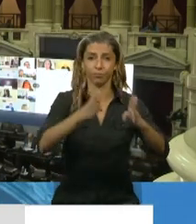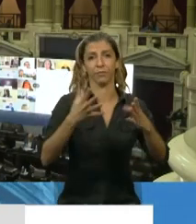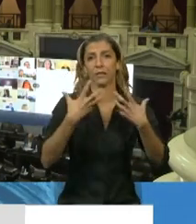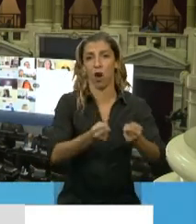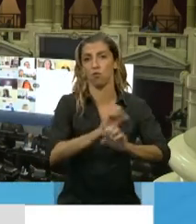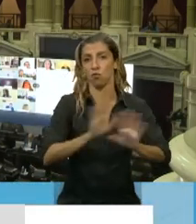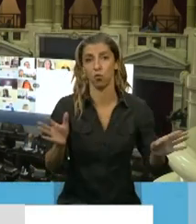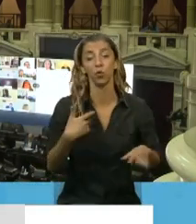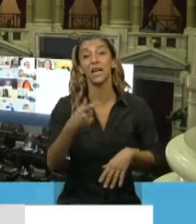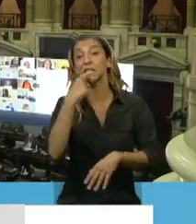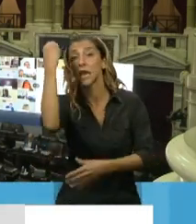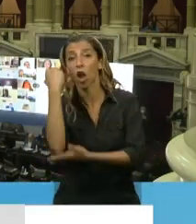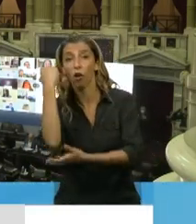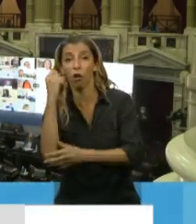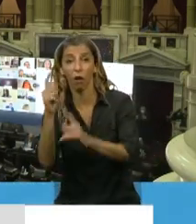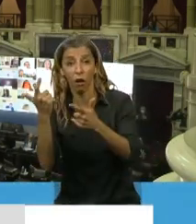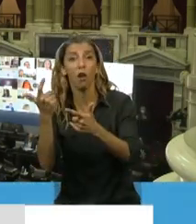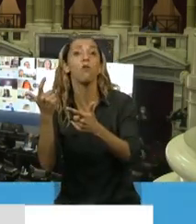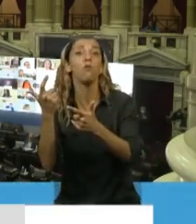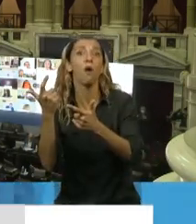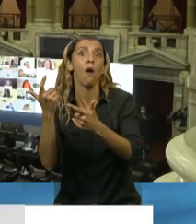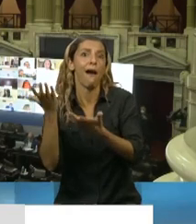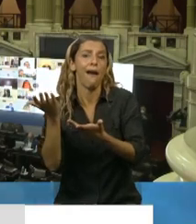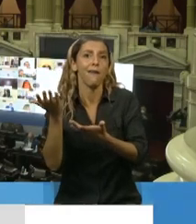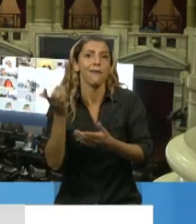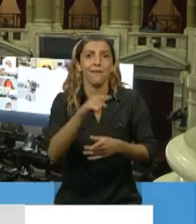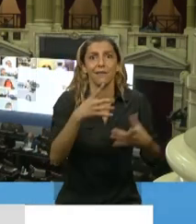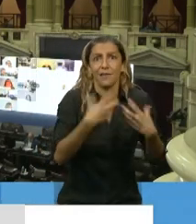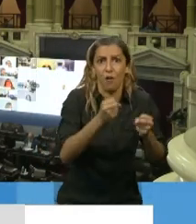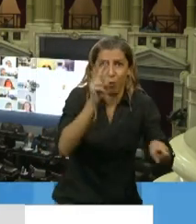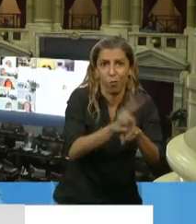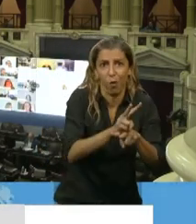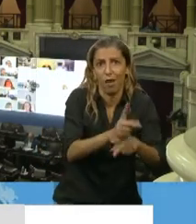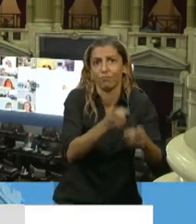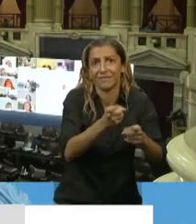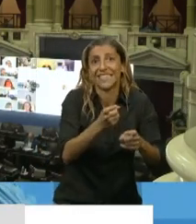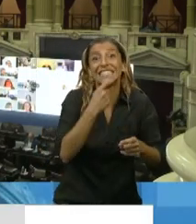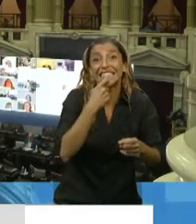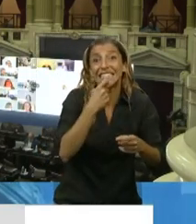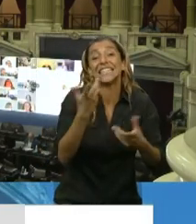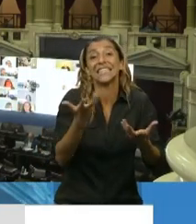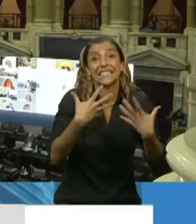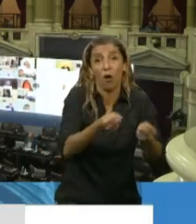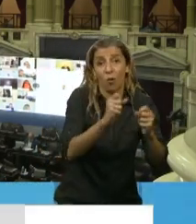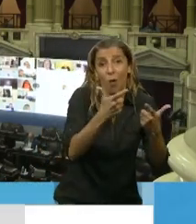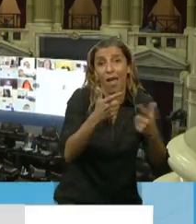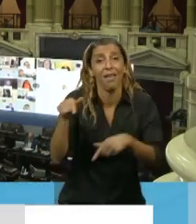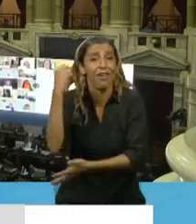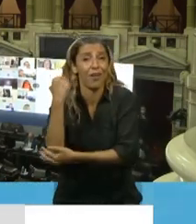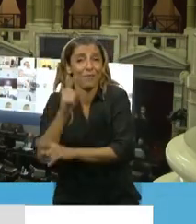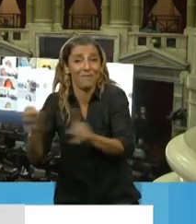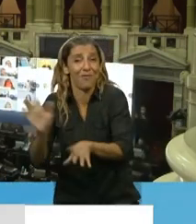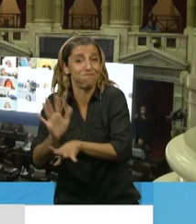economía sin salud del pueblo argentino. Y que la vida del pueblo argentino no se negocia. Y eso para mí es central